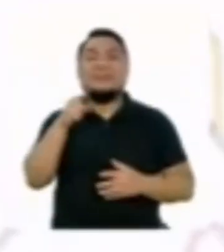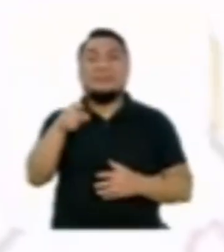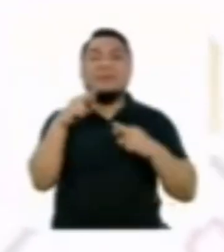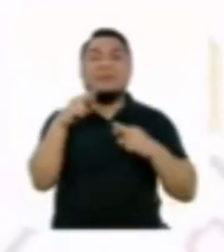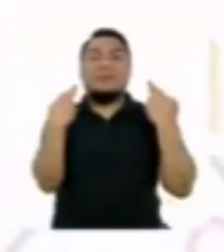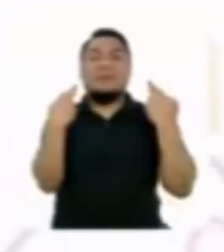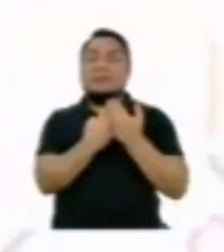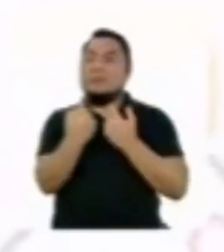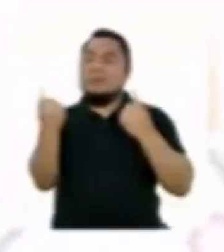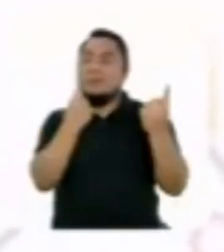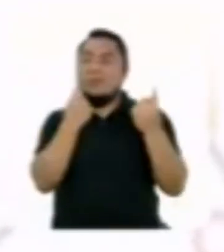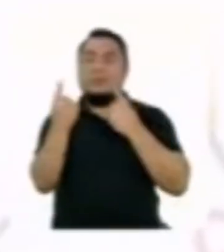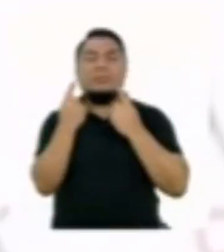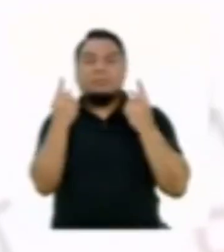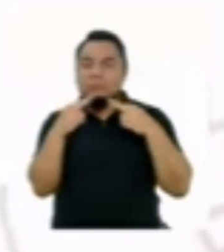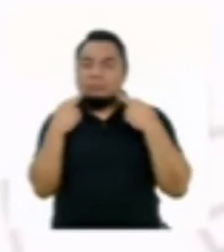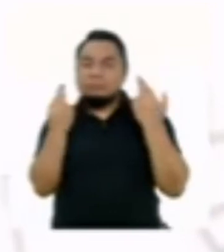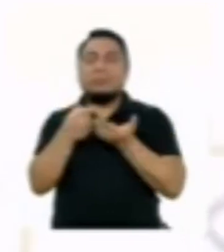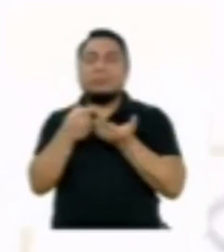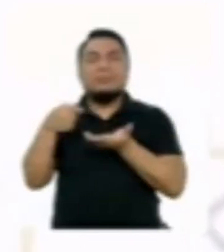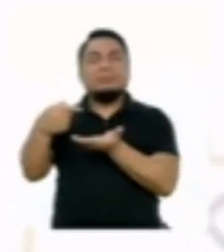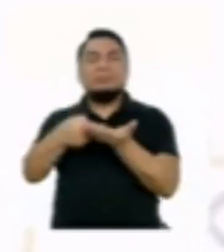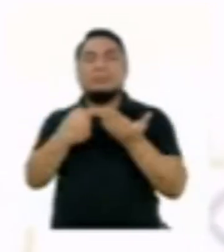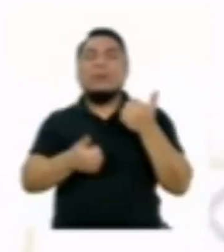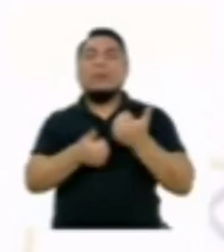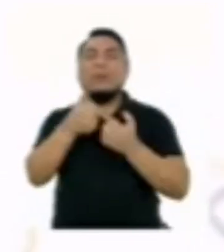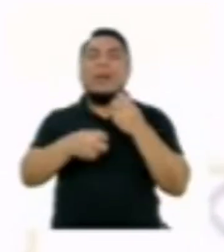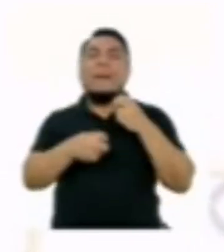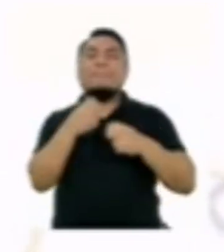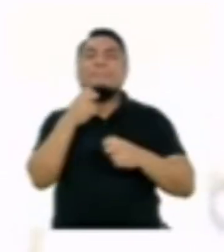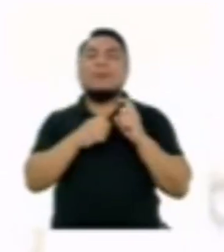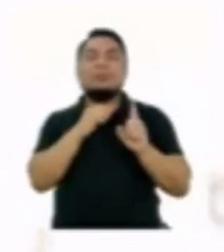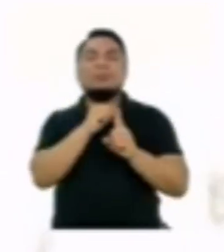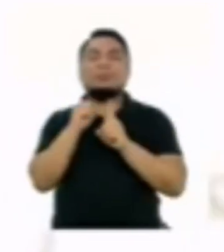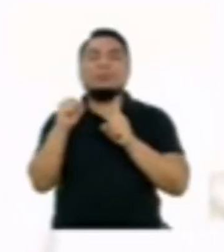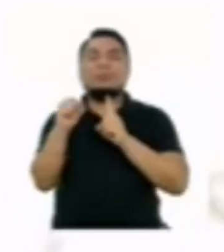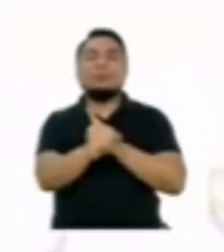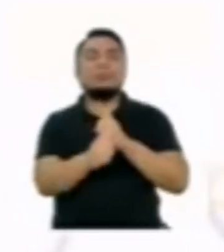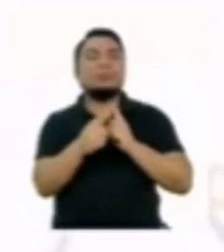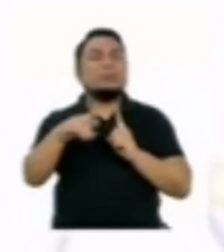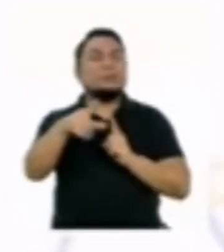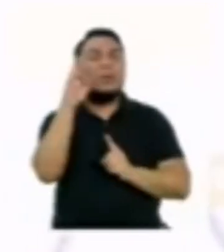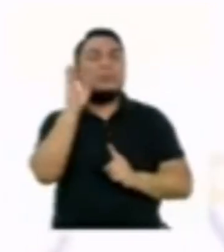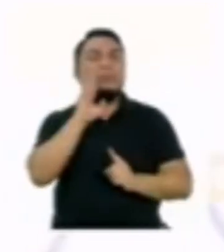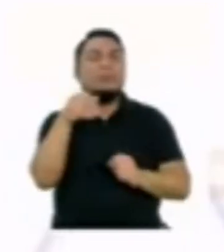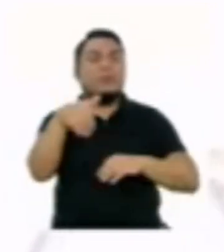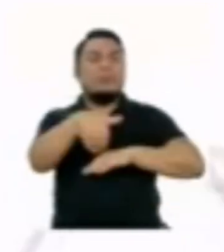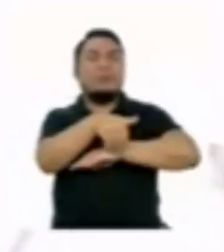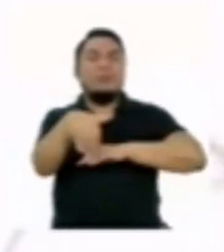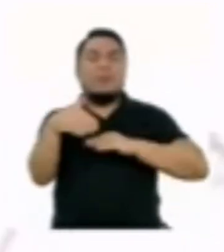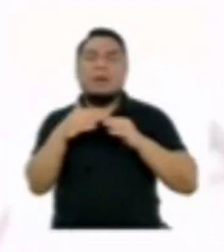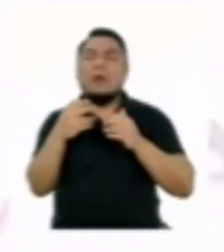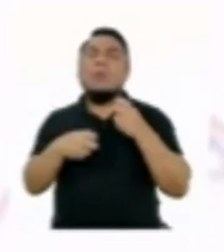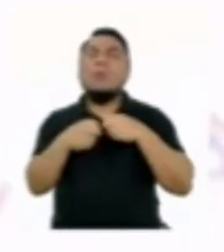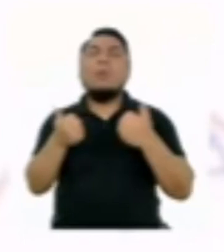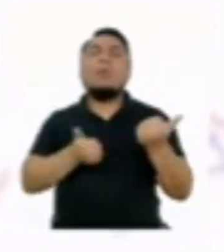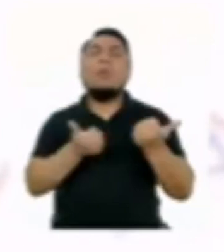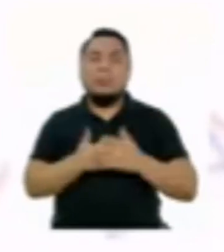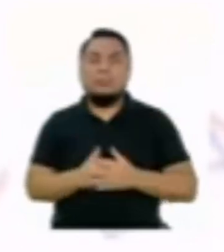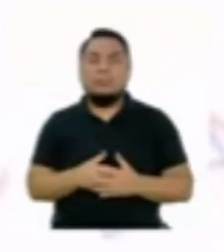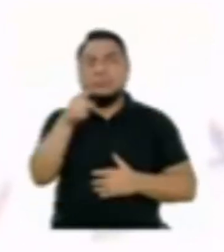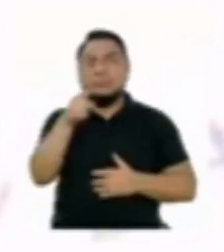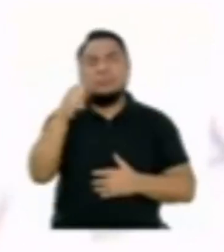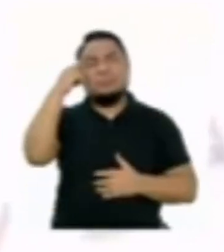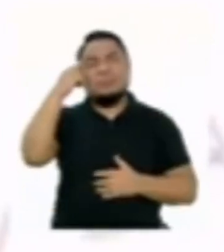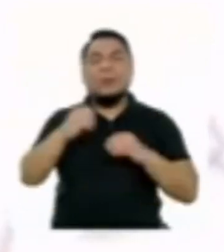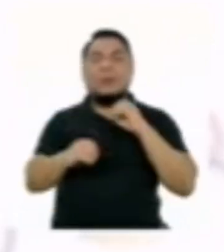Reúnete con tu familia y conversa con ellos sobre cuáles son los problemas socioambientales que se presentan en tu comunidad. ¿Cómo podemos